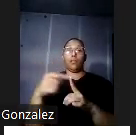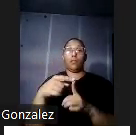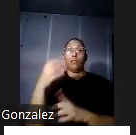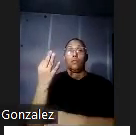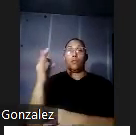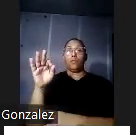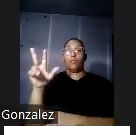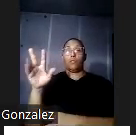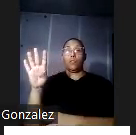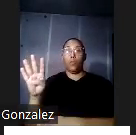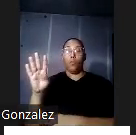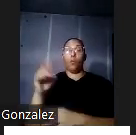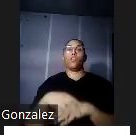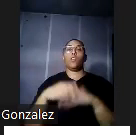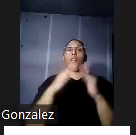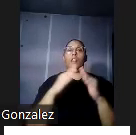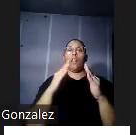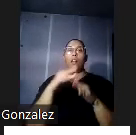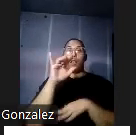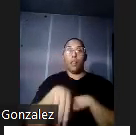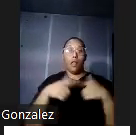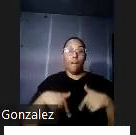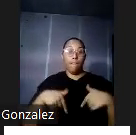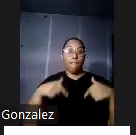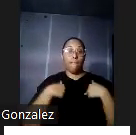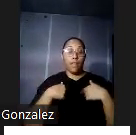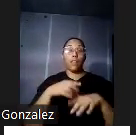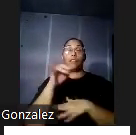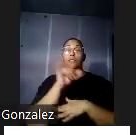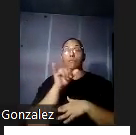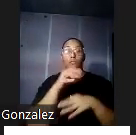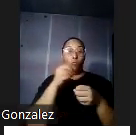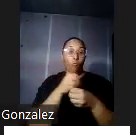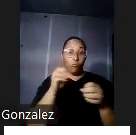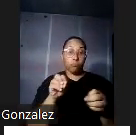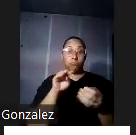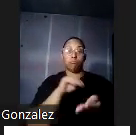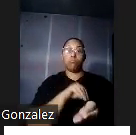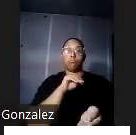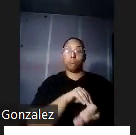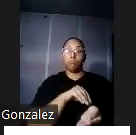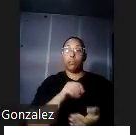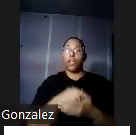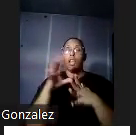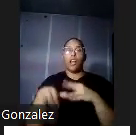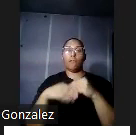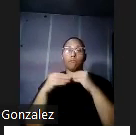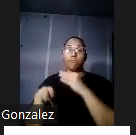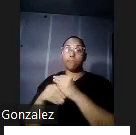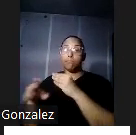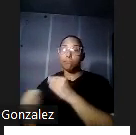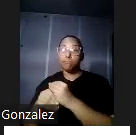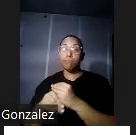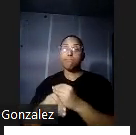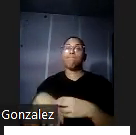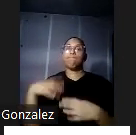propiedad sirvió como residencia permanente y consultorio médico Ashford realizó aportes significativos a las ciencias médicas